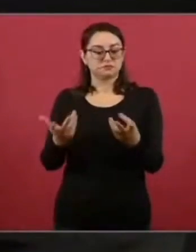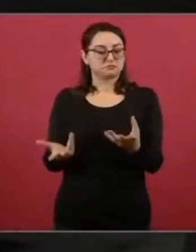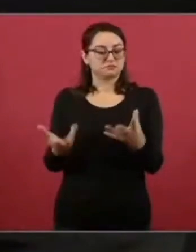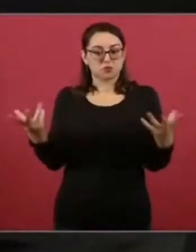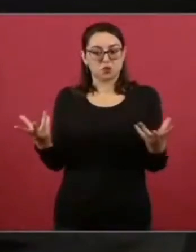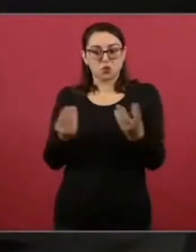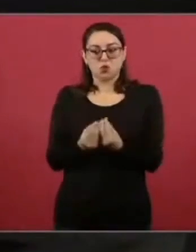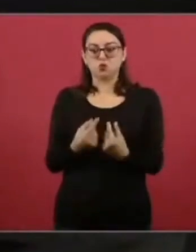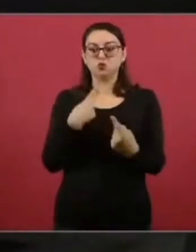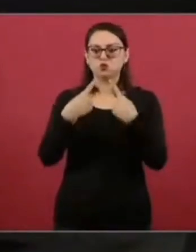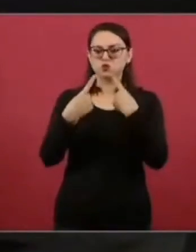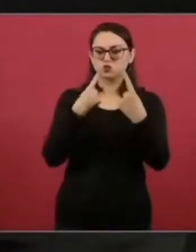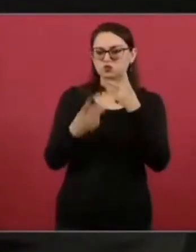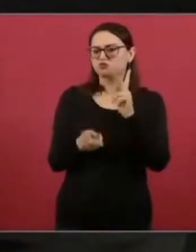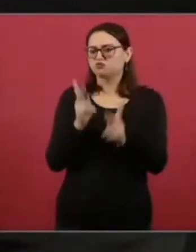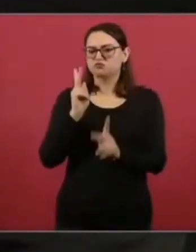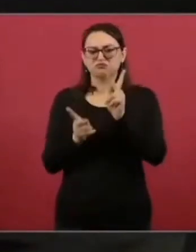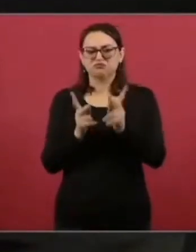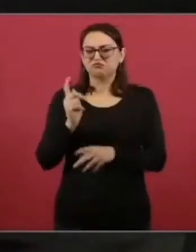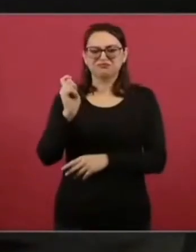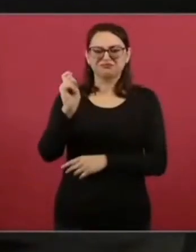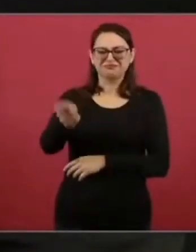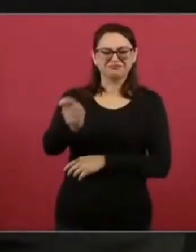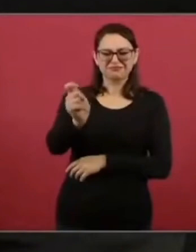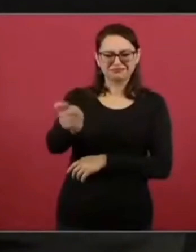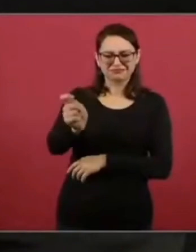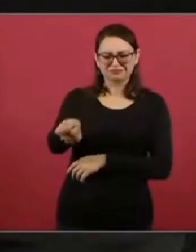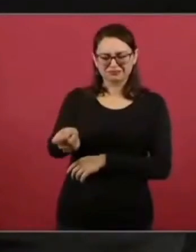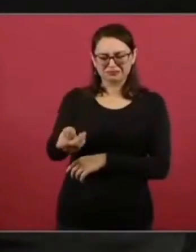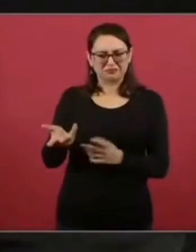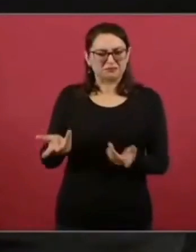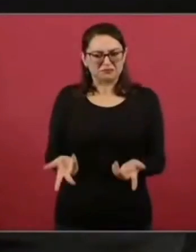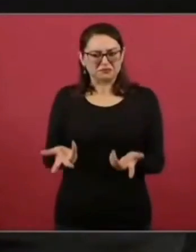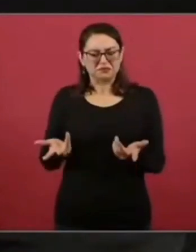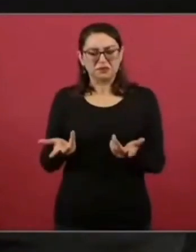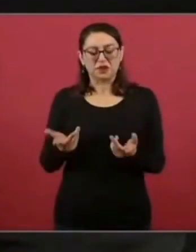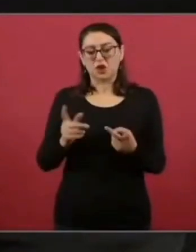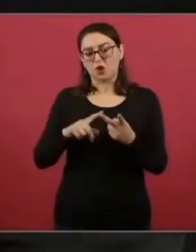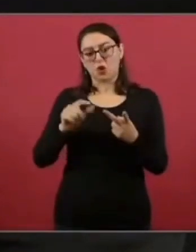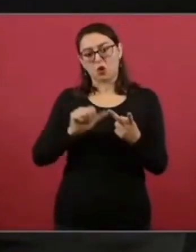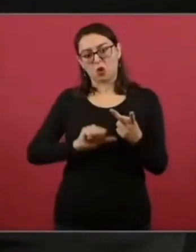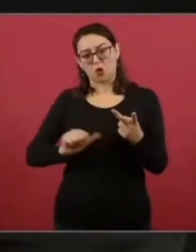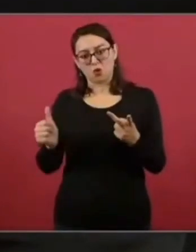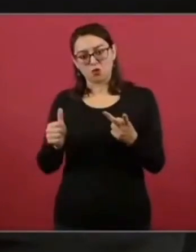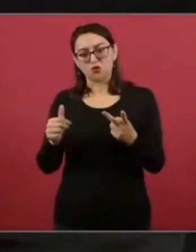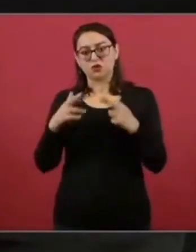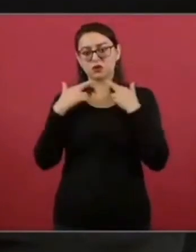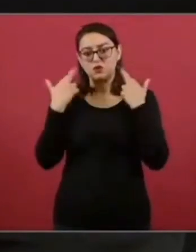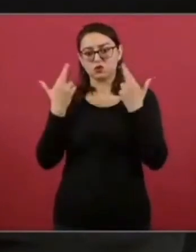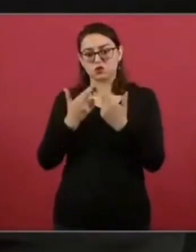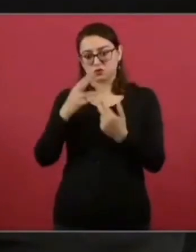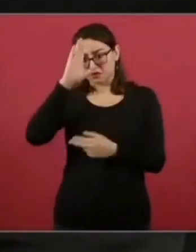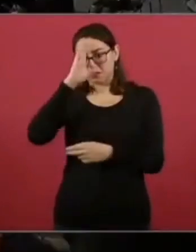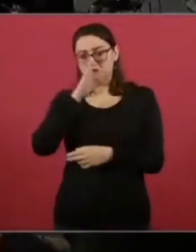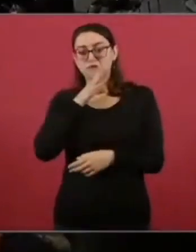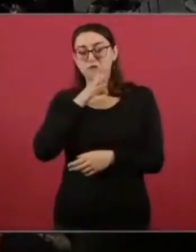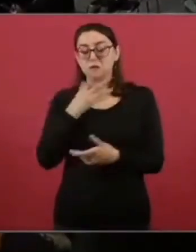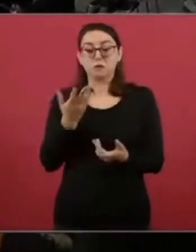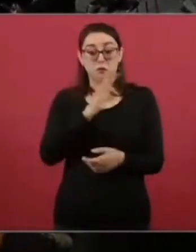que se platicó y también no sé si pueda abundar un poco más sobre esta reunión que también tuvo con los gobernadores al mediodía.